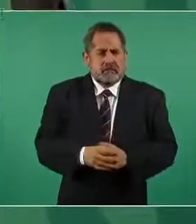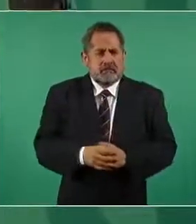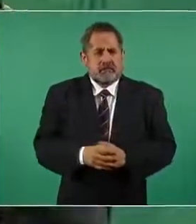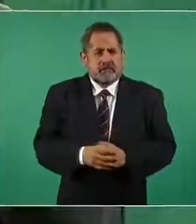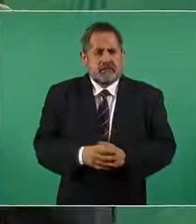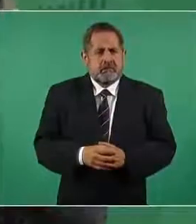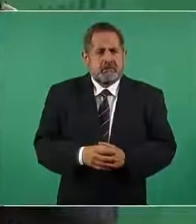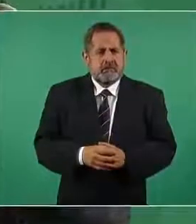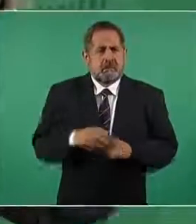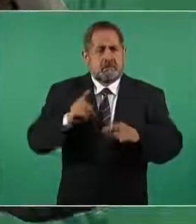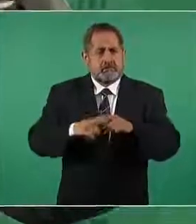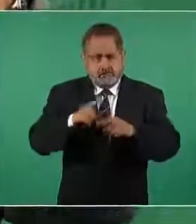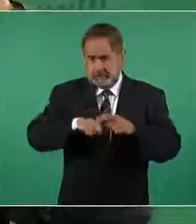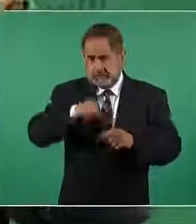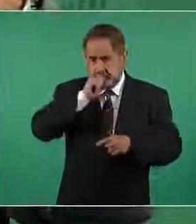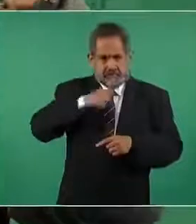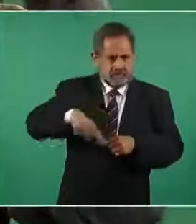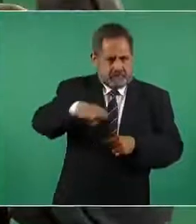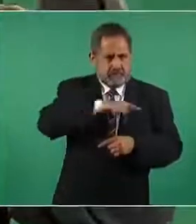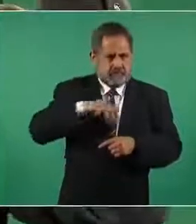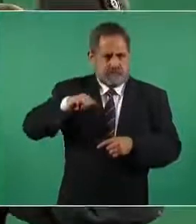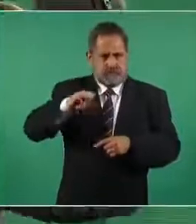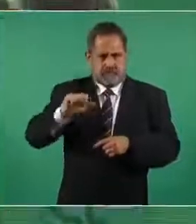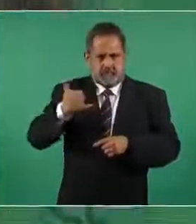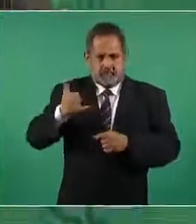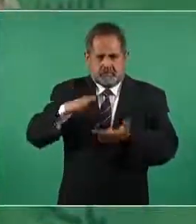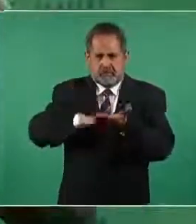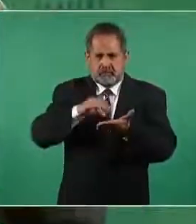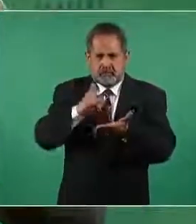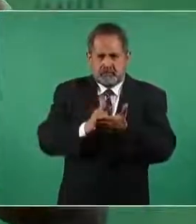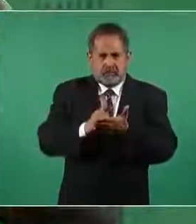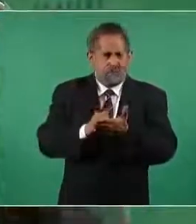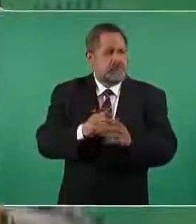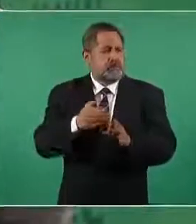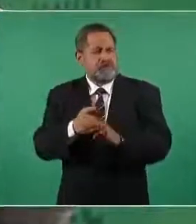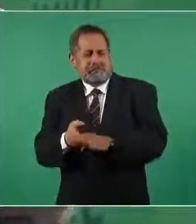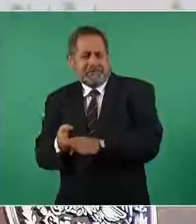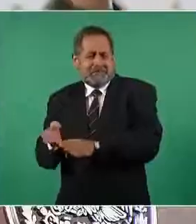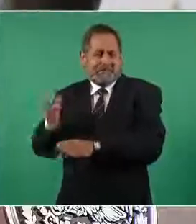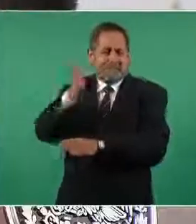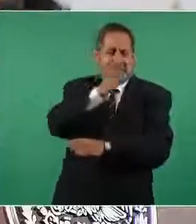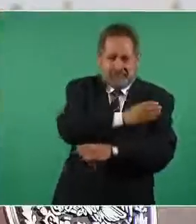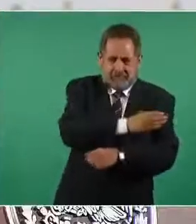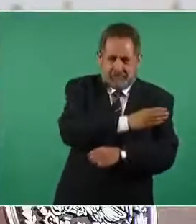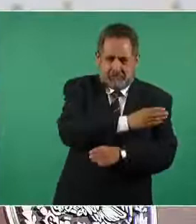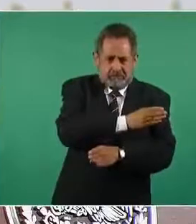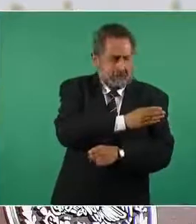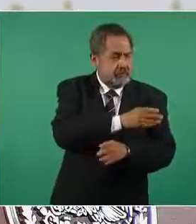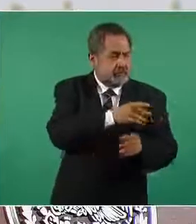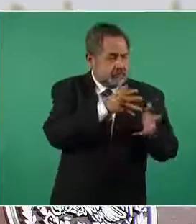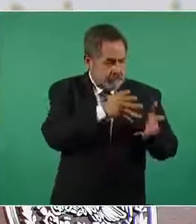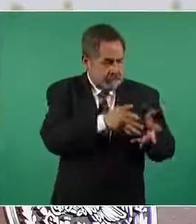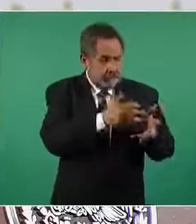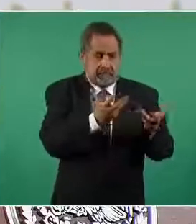por los mismos mayas de otra época más reciente